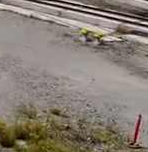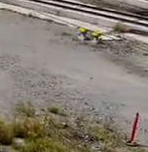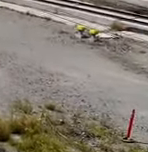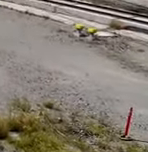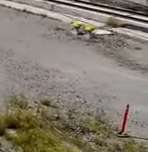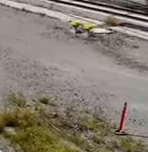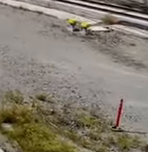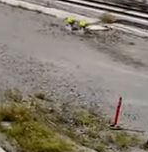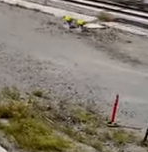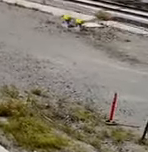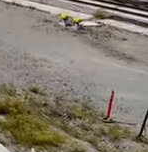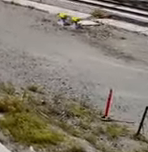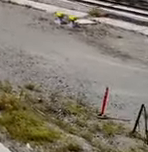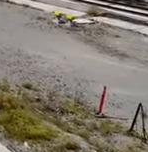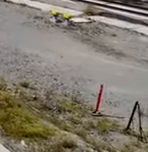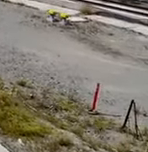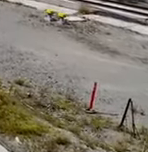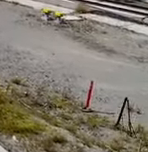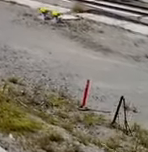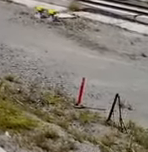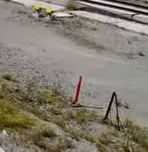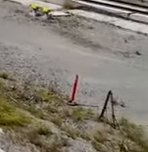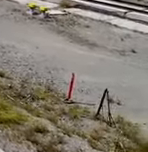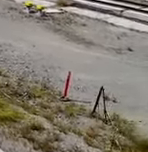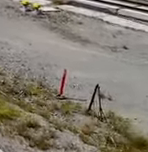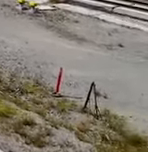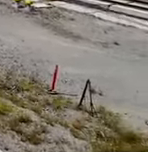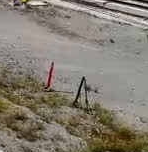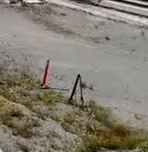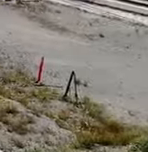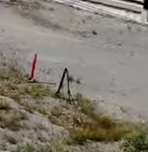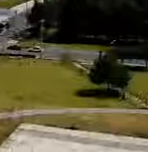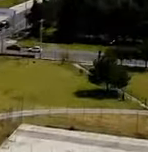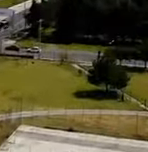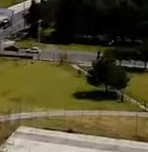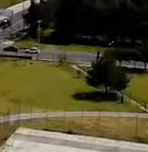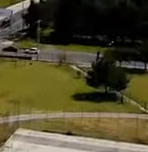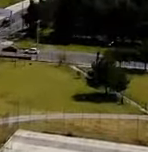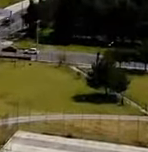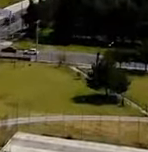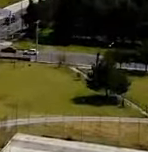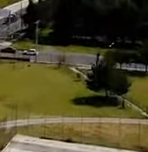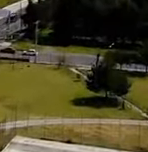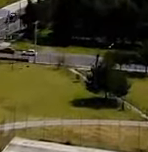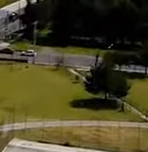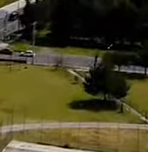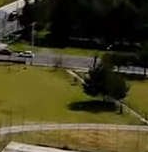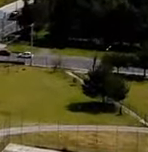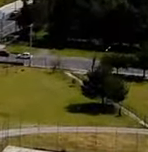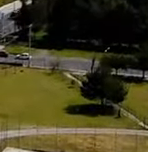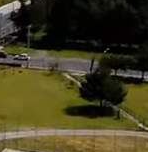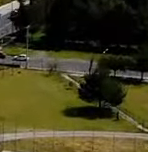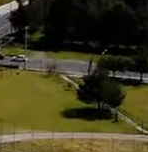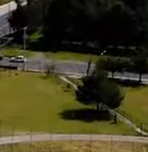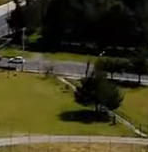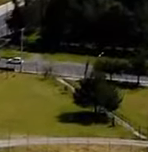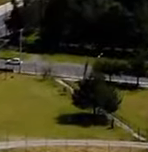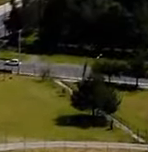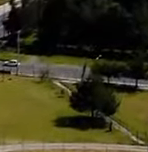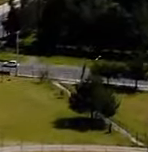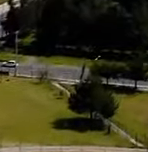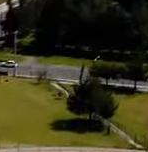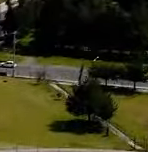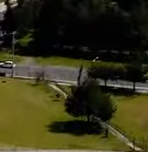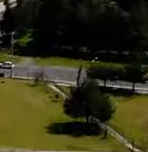tren interurbano se han generado 19.000 empleos directos y 38.000 empleos indirectos. Este proyecto propiciará que los